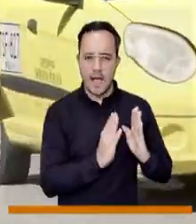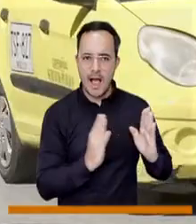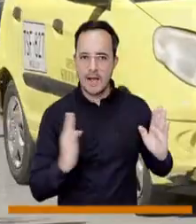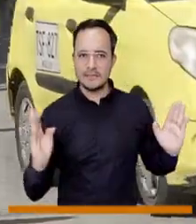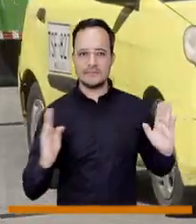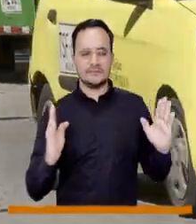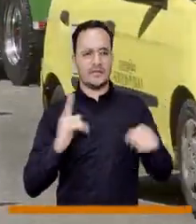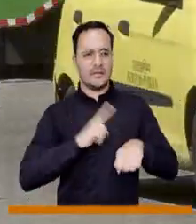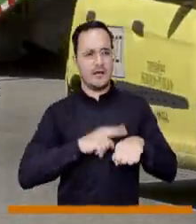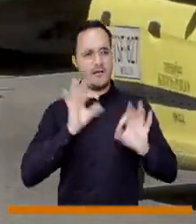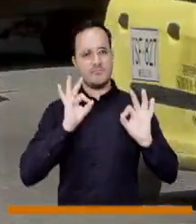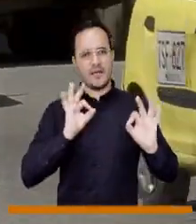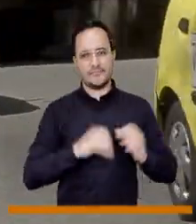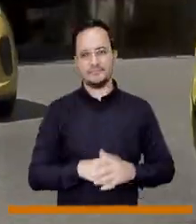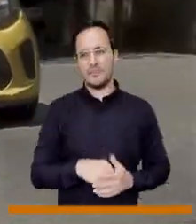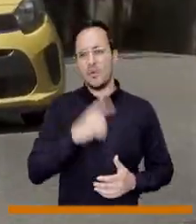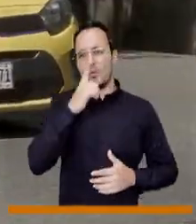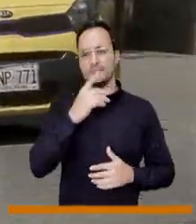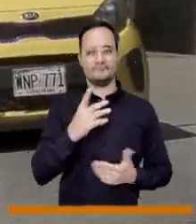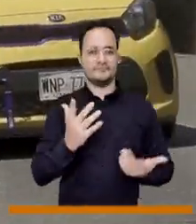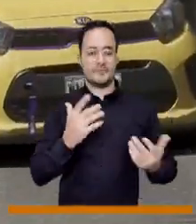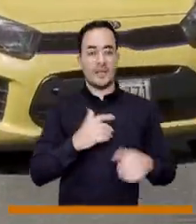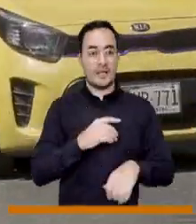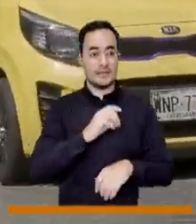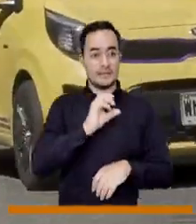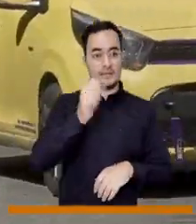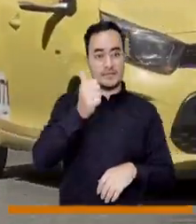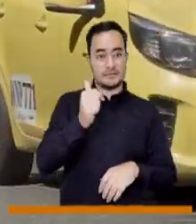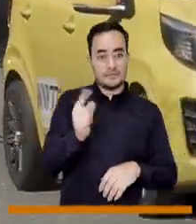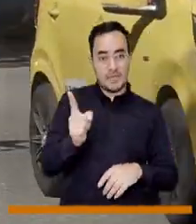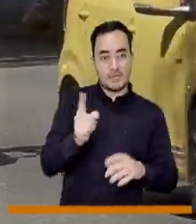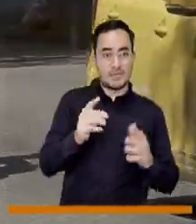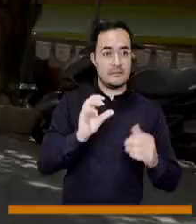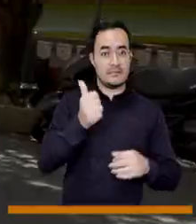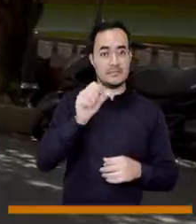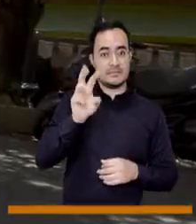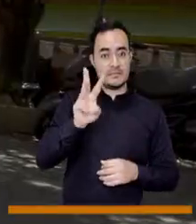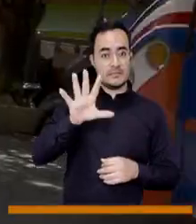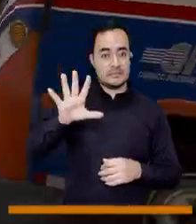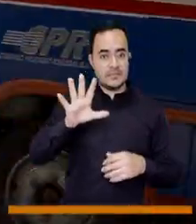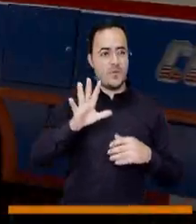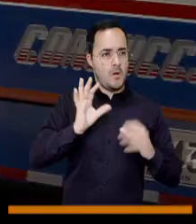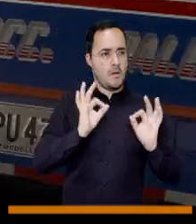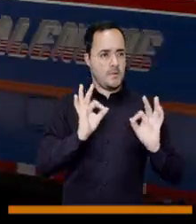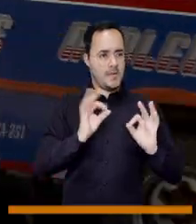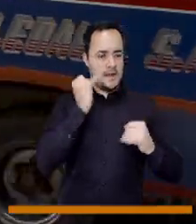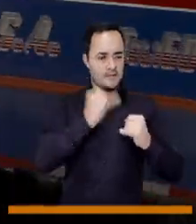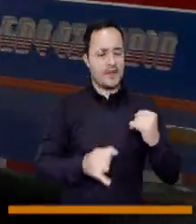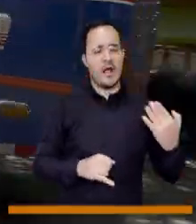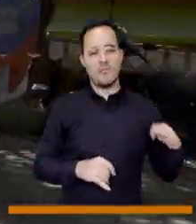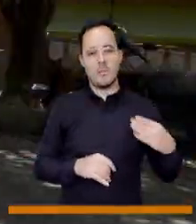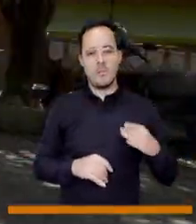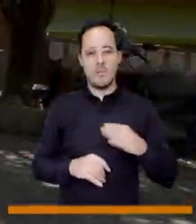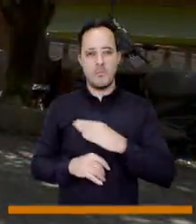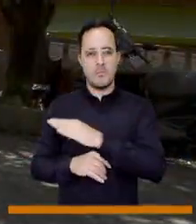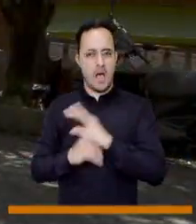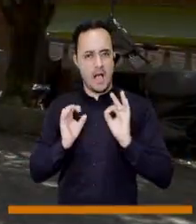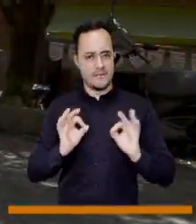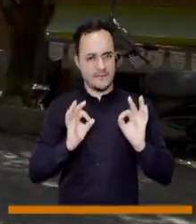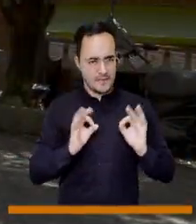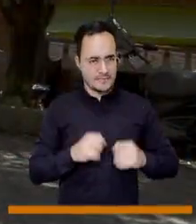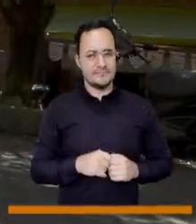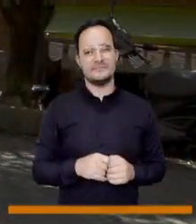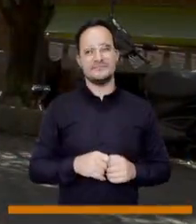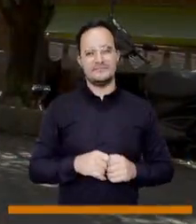transporte, que salga de, por ejemplo, a las diez y media del centro, diez y treinta y cinco, que salga el último bus, pero